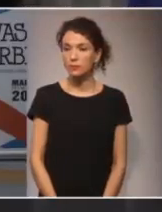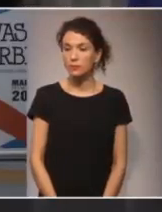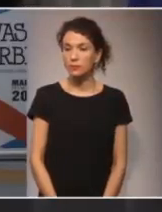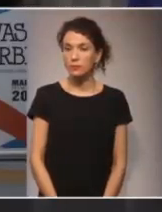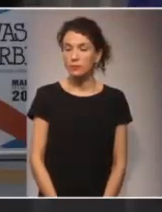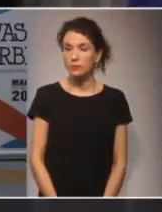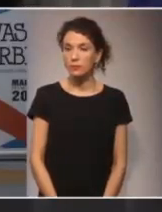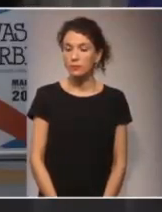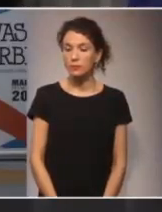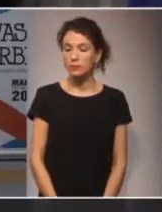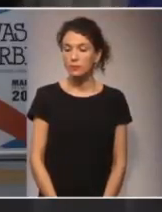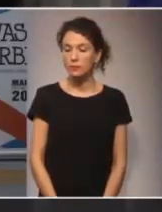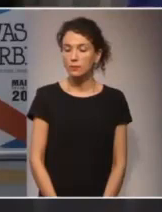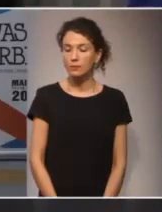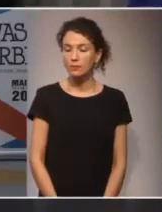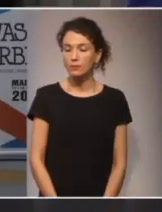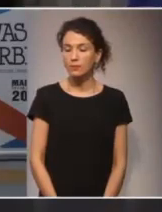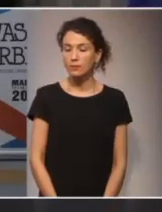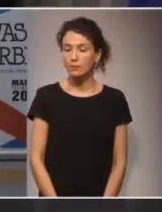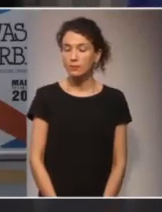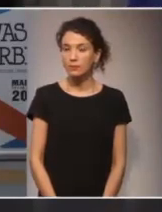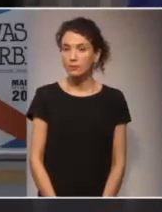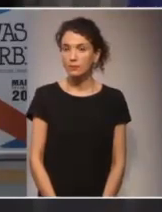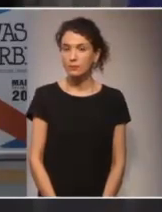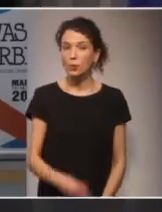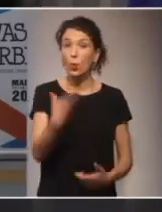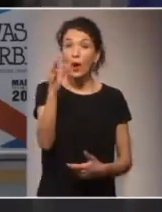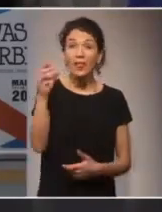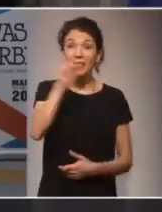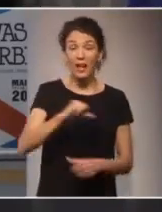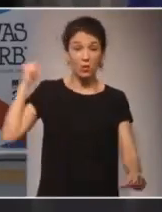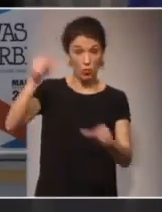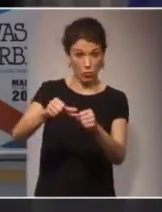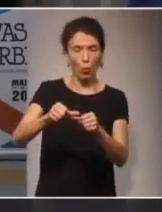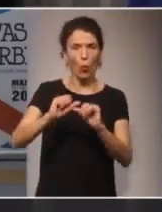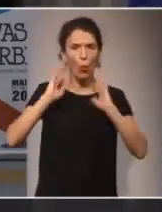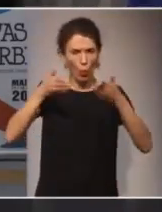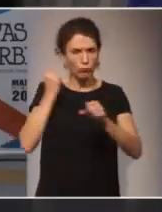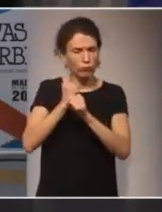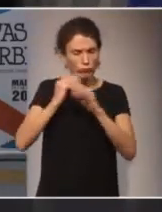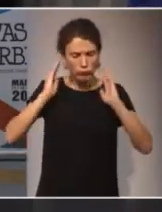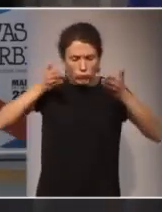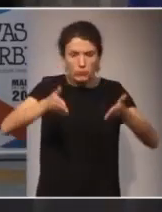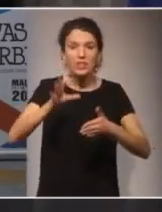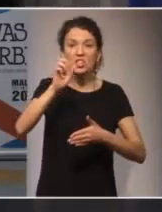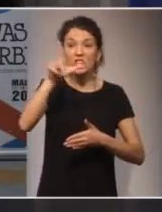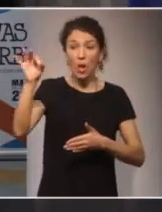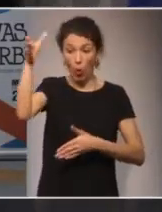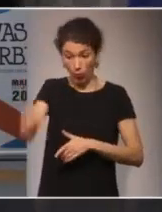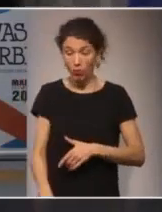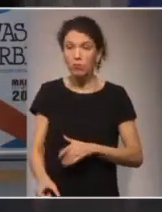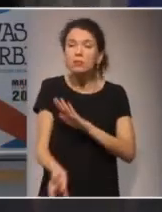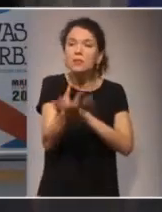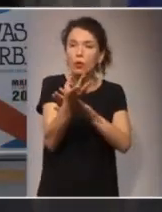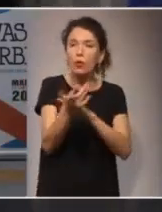violencia y la sufrimiento En más de cuarenta años de intensa dedicación, Silo desarrolló un